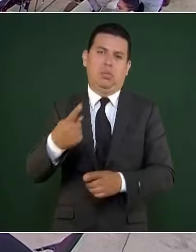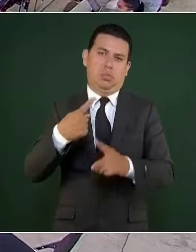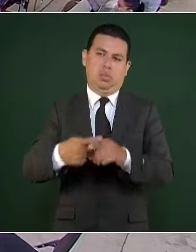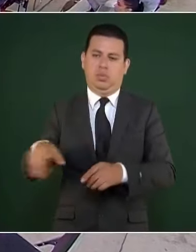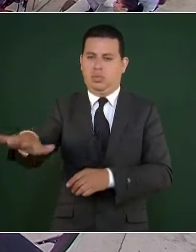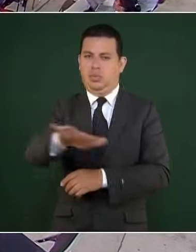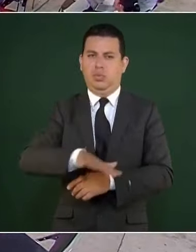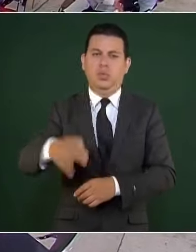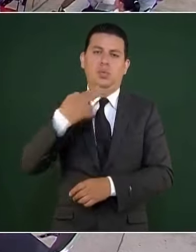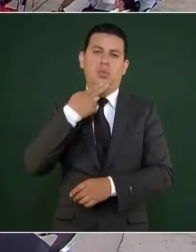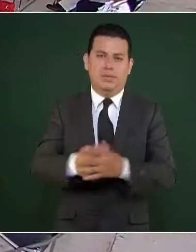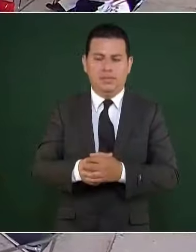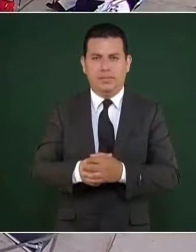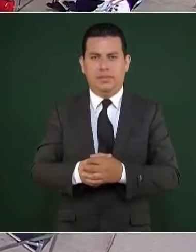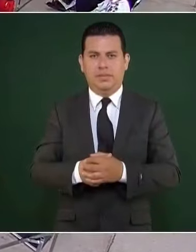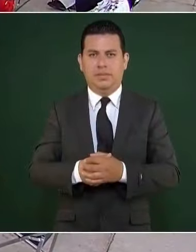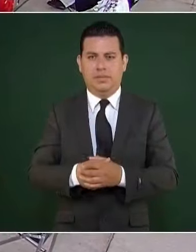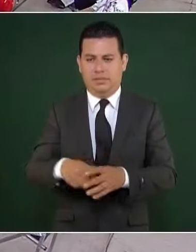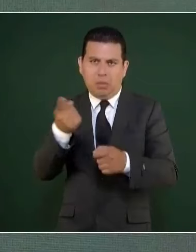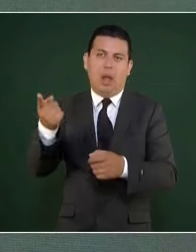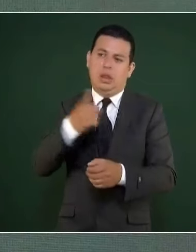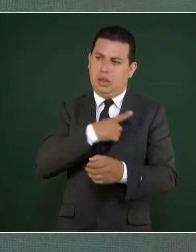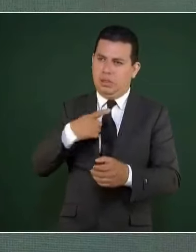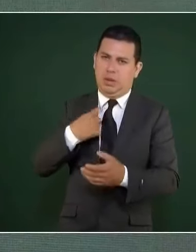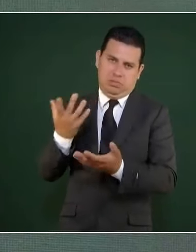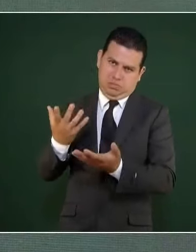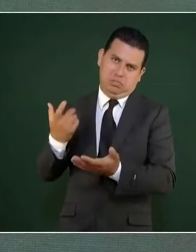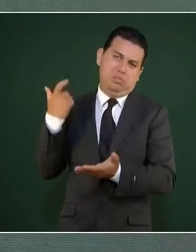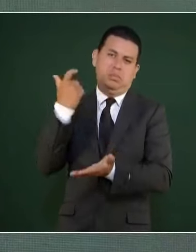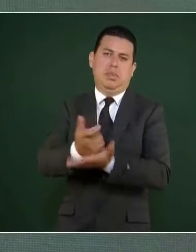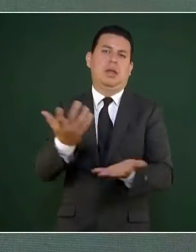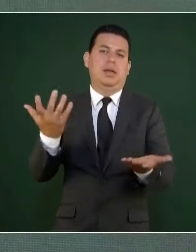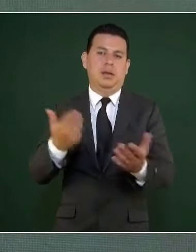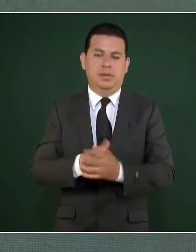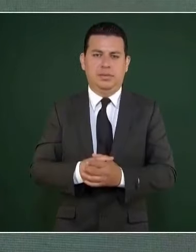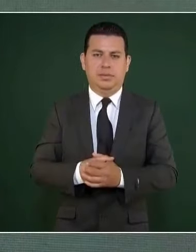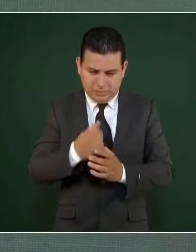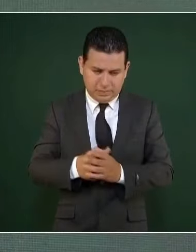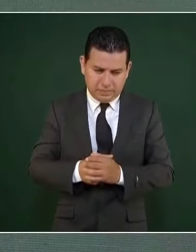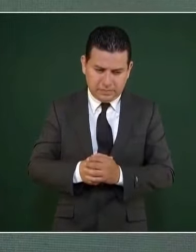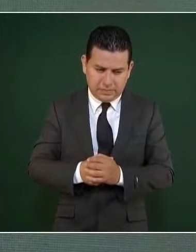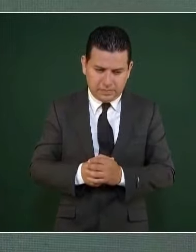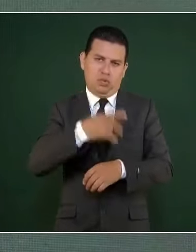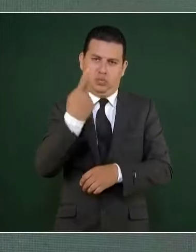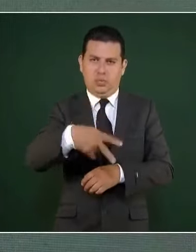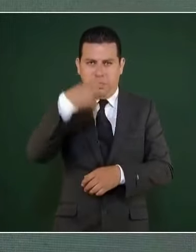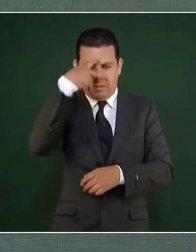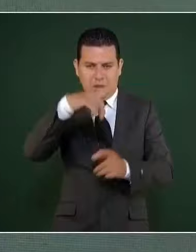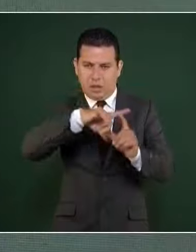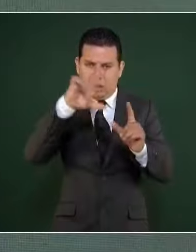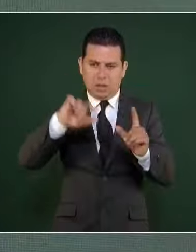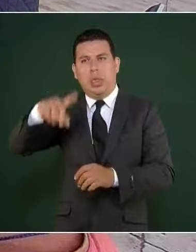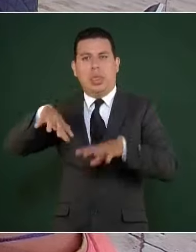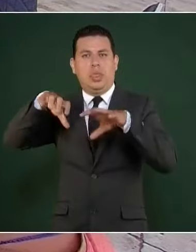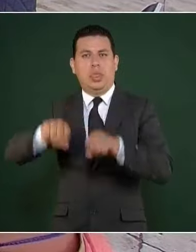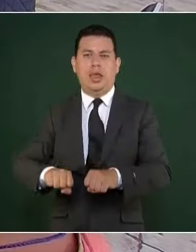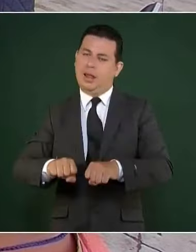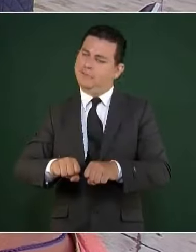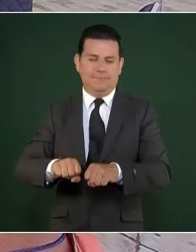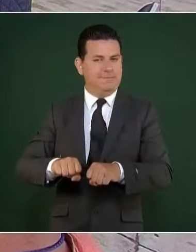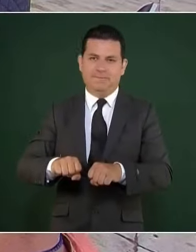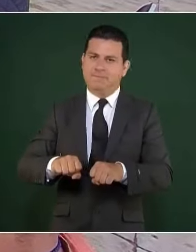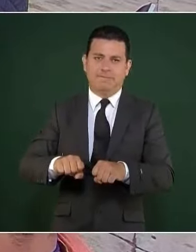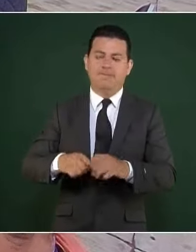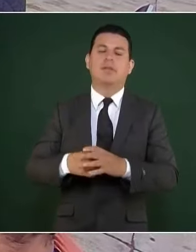utilizar el campo que es de la nación, de dominio público. ¿Qué